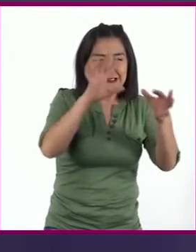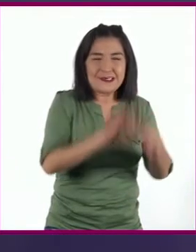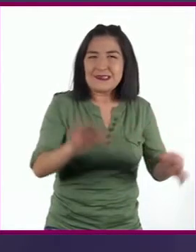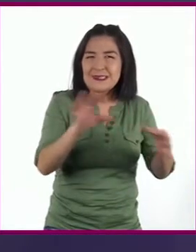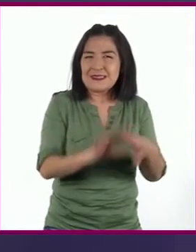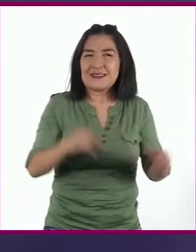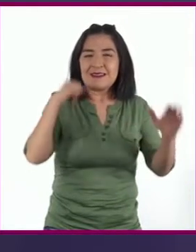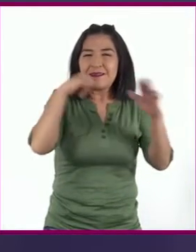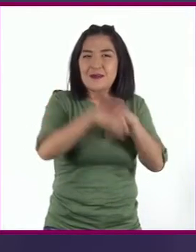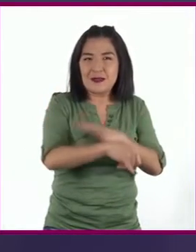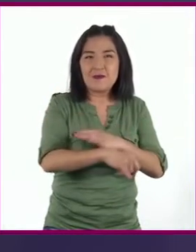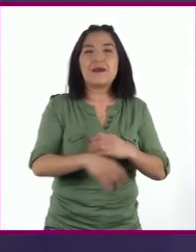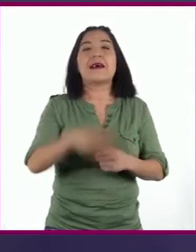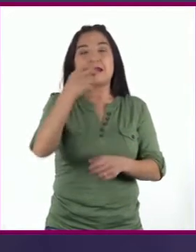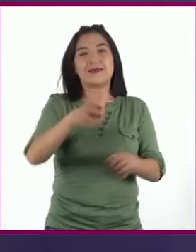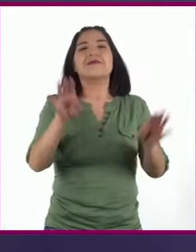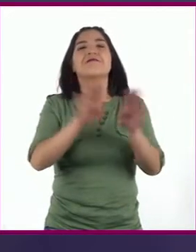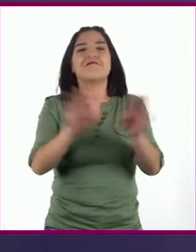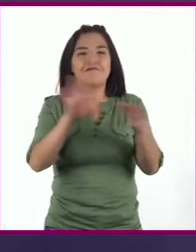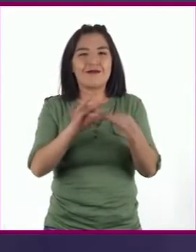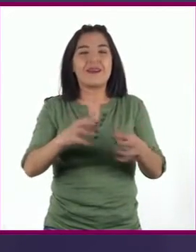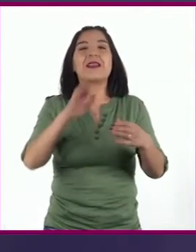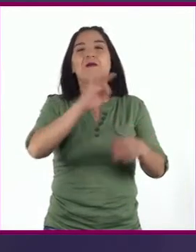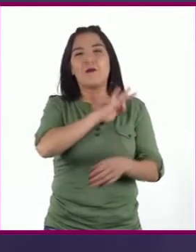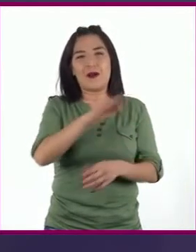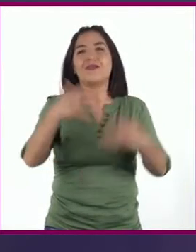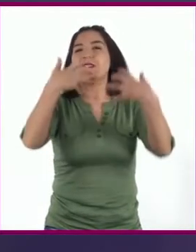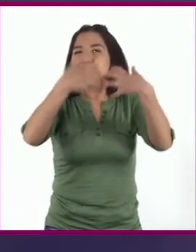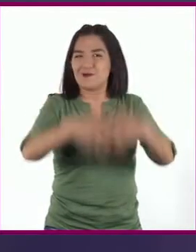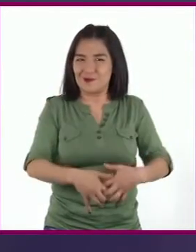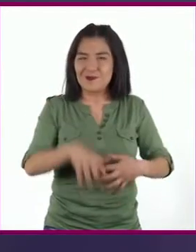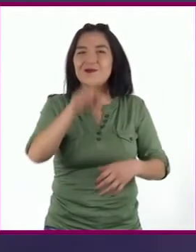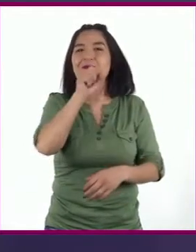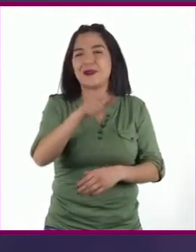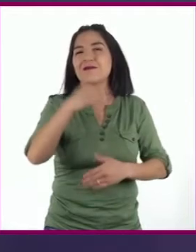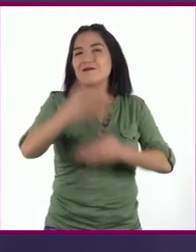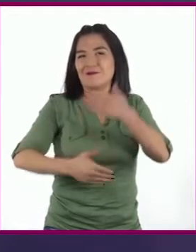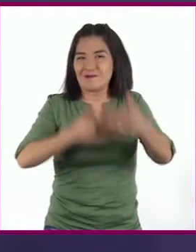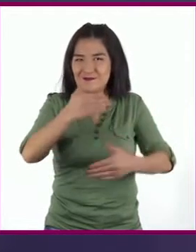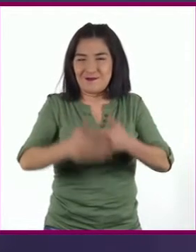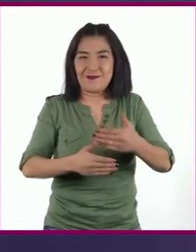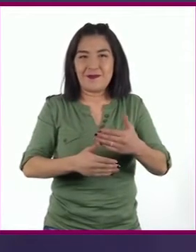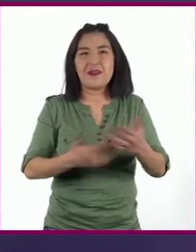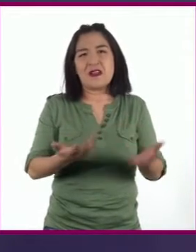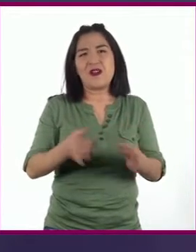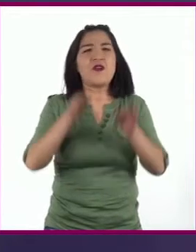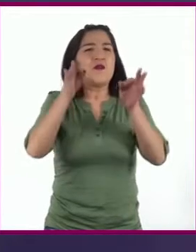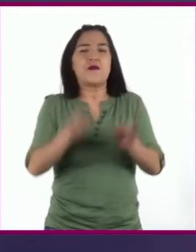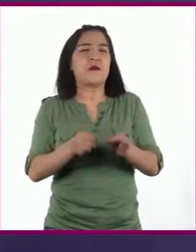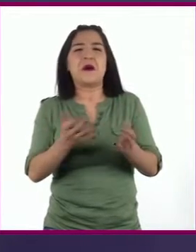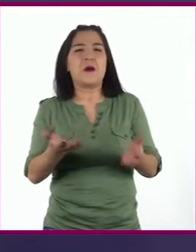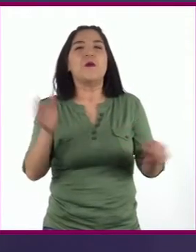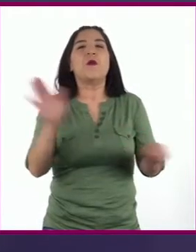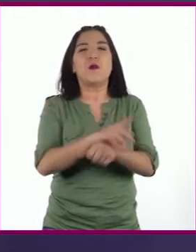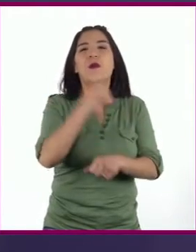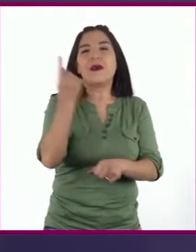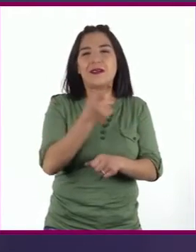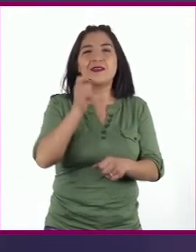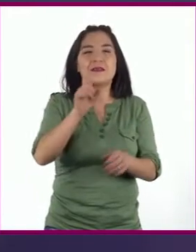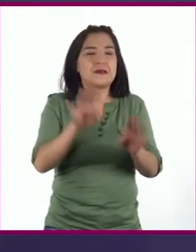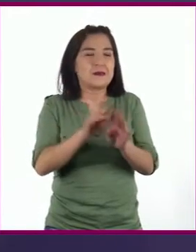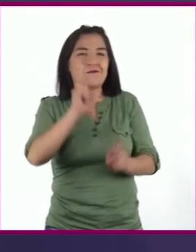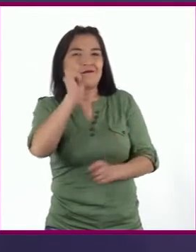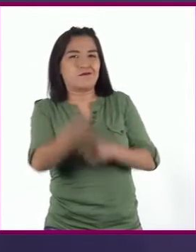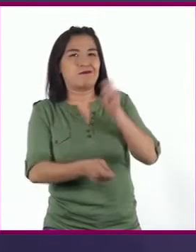que podemos decir que es más funcional y procedimental que formal Puesto que describe lo que